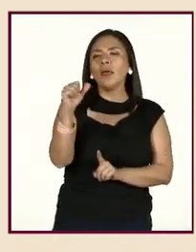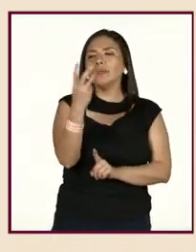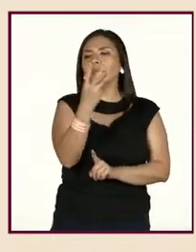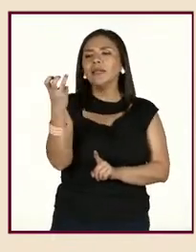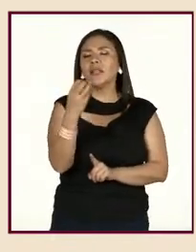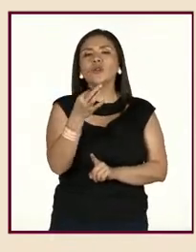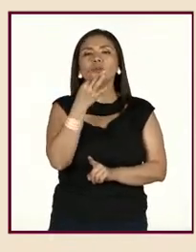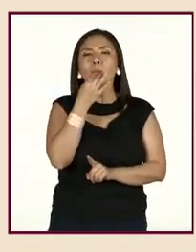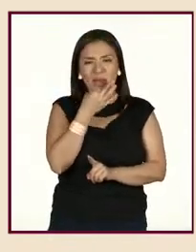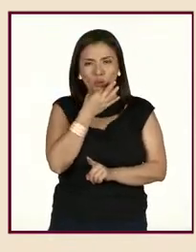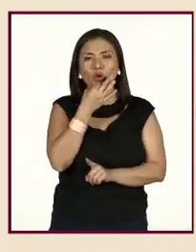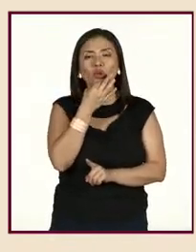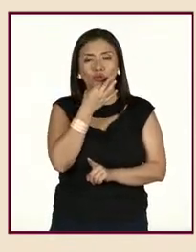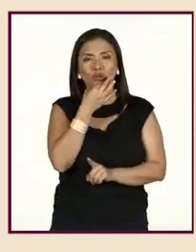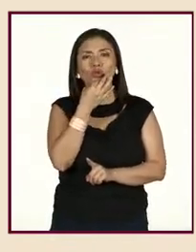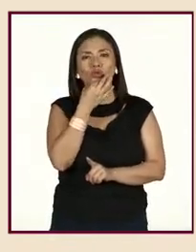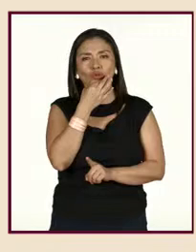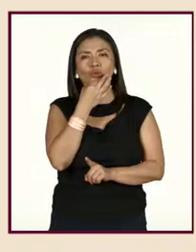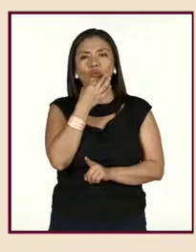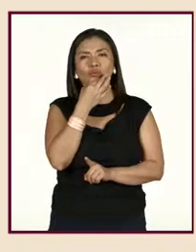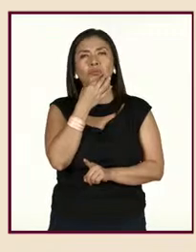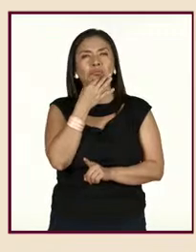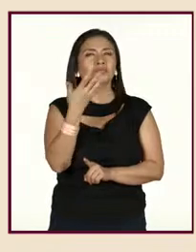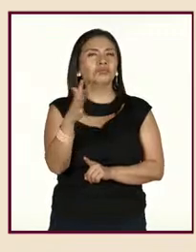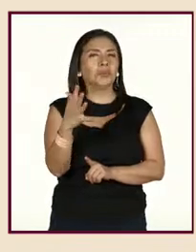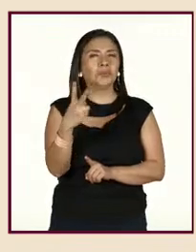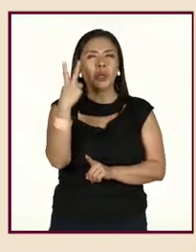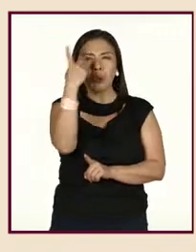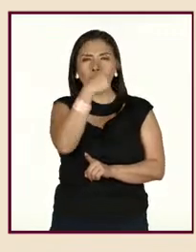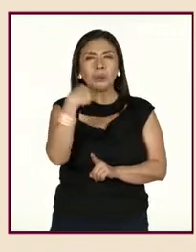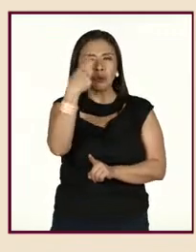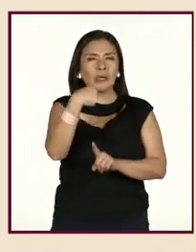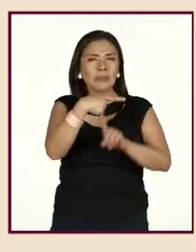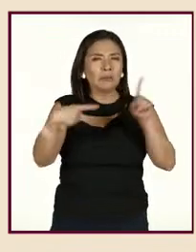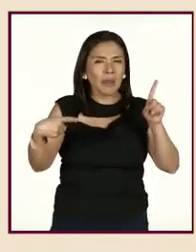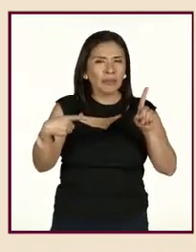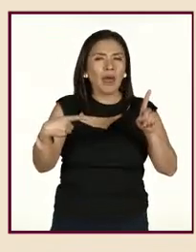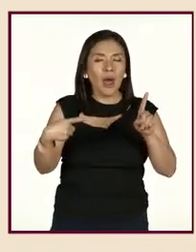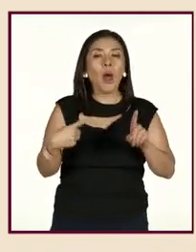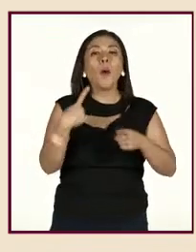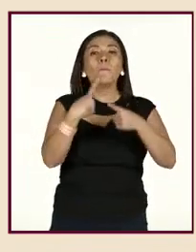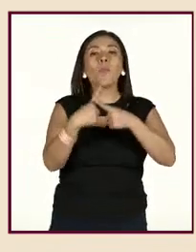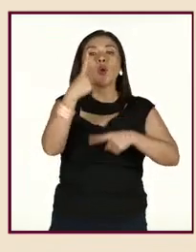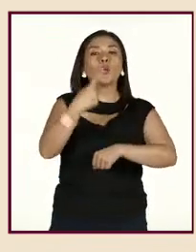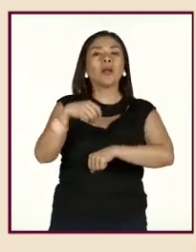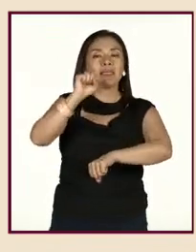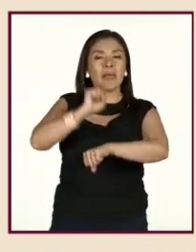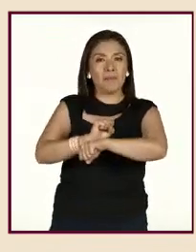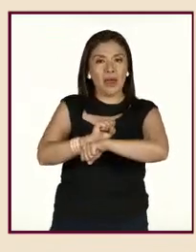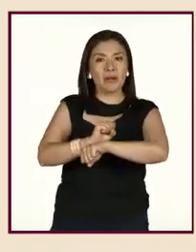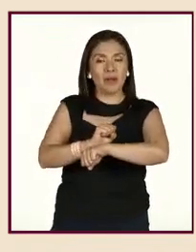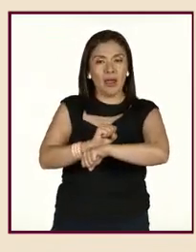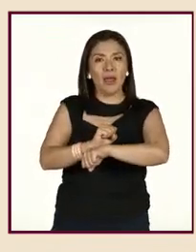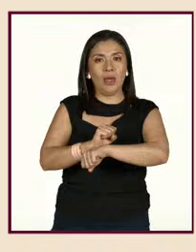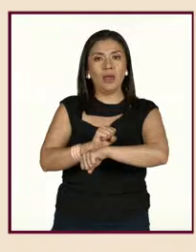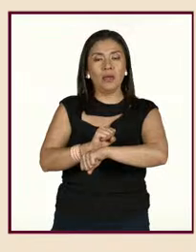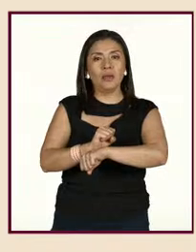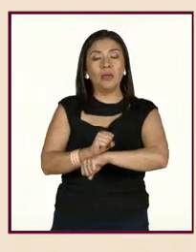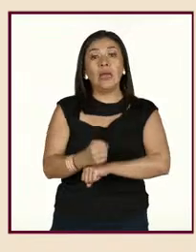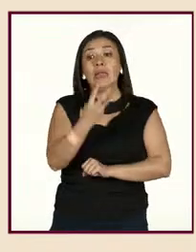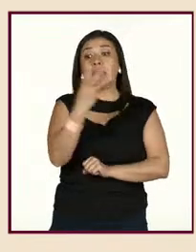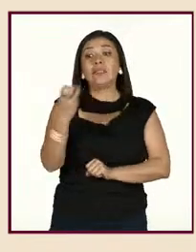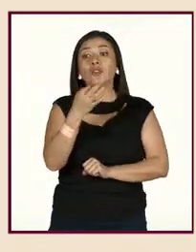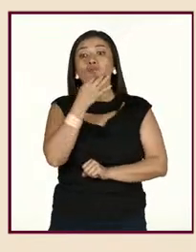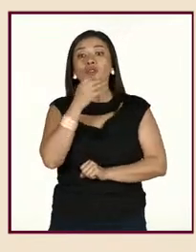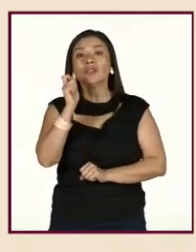minutos. 150 minutos son como dos horas y media a 300 minutos a la semana. 300 minutos son cinco horas a la